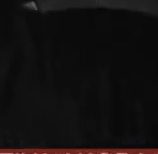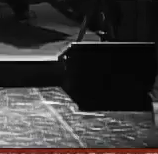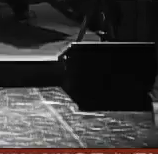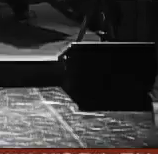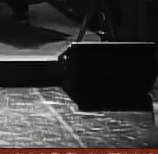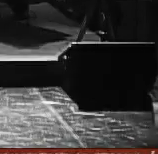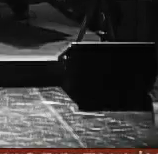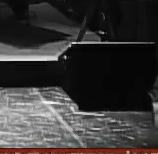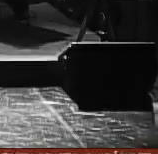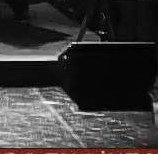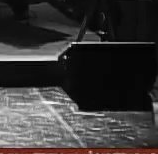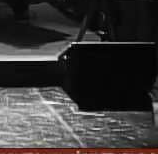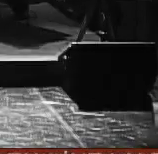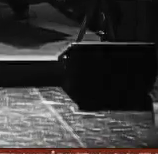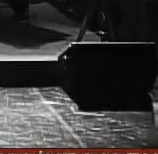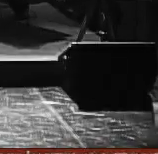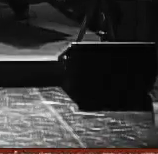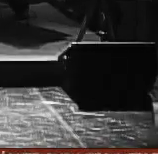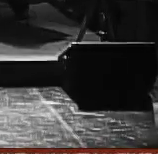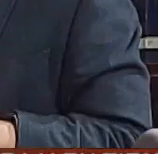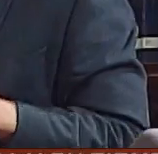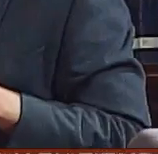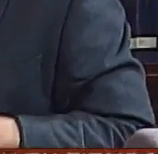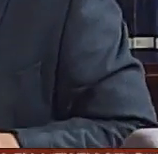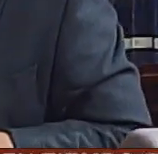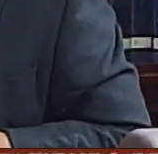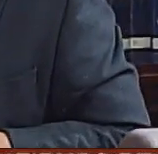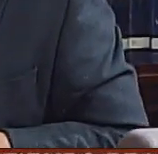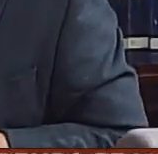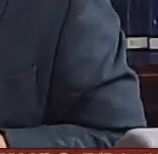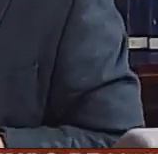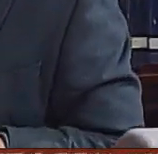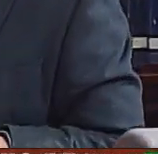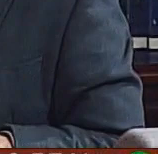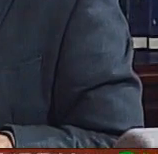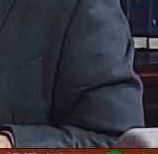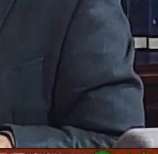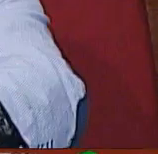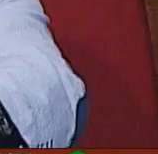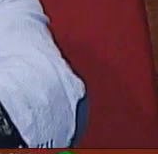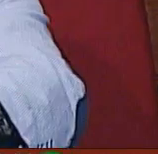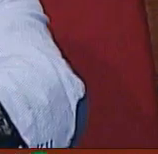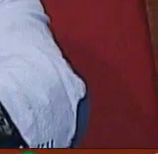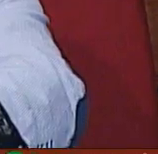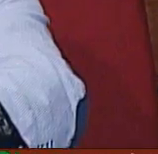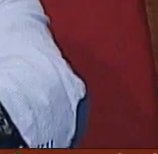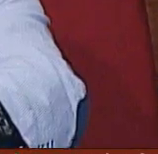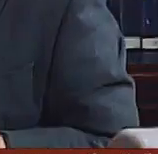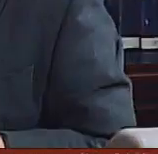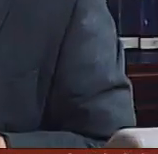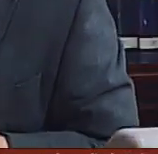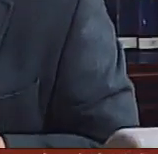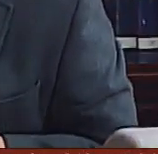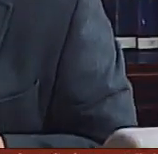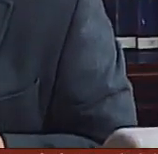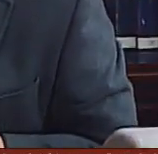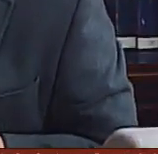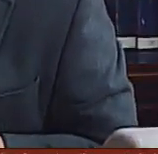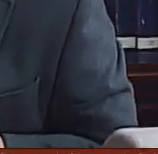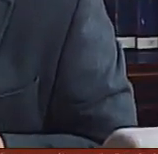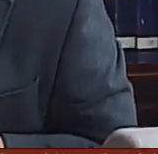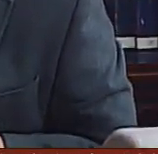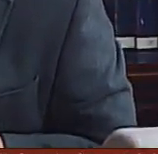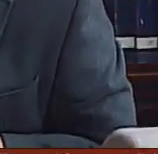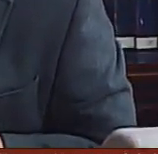web musical en el cual tiene una entrada medio graciosa medio humorística